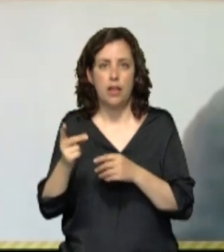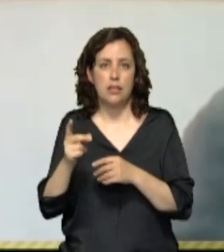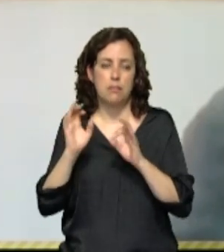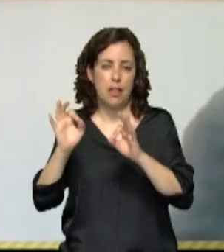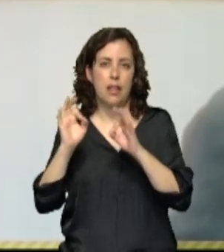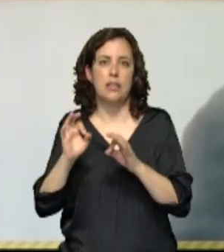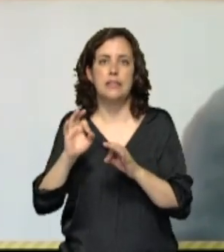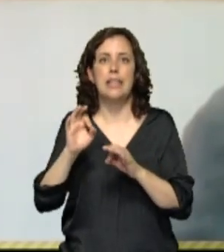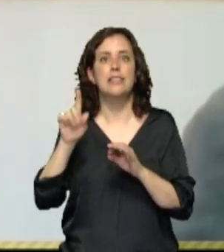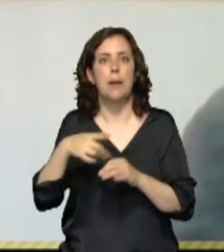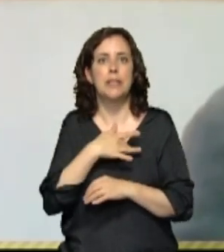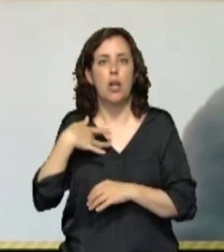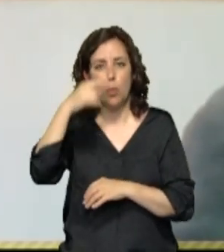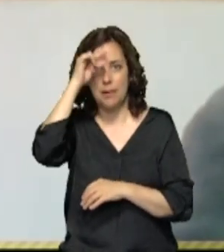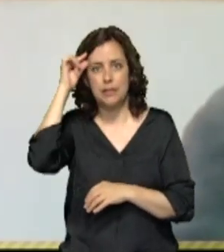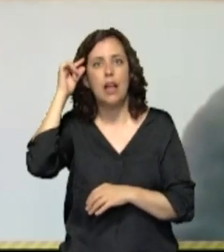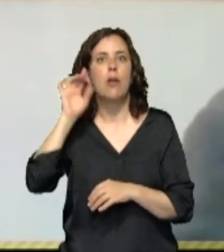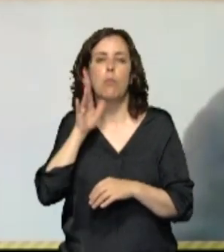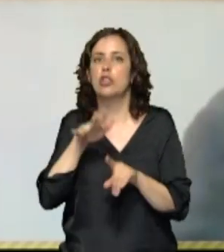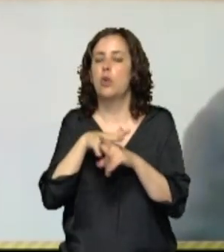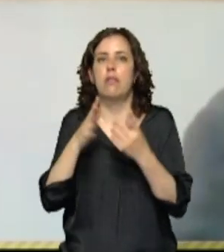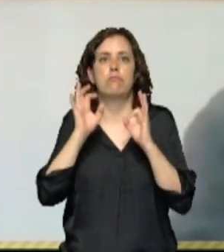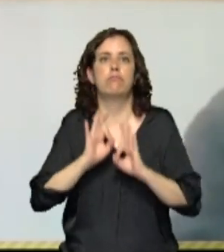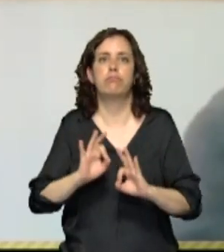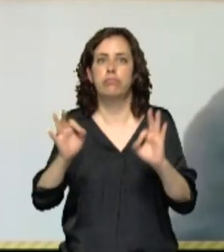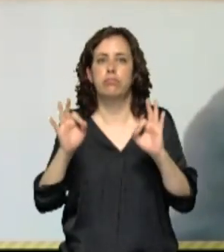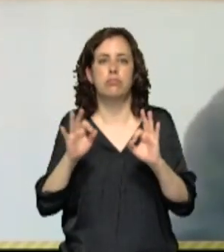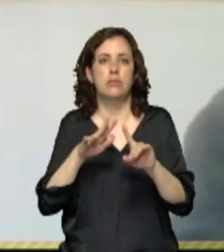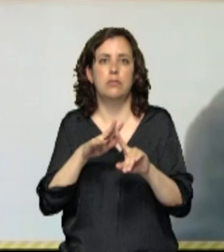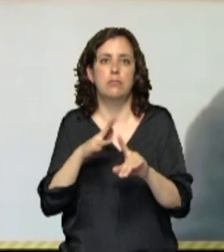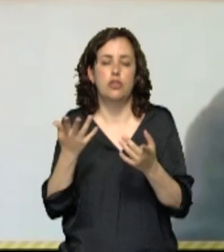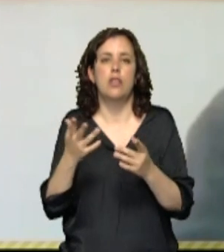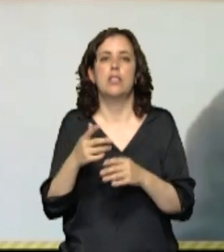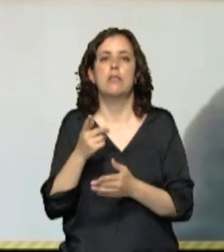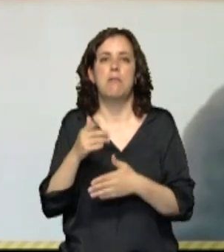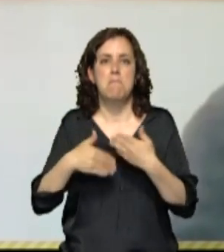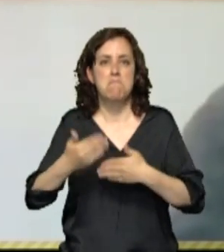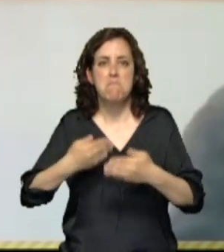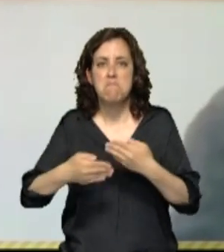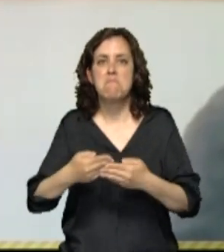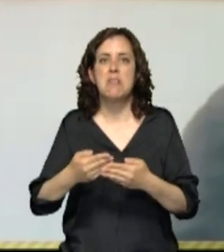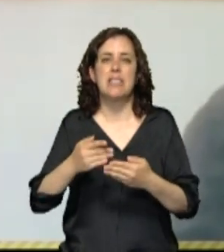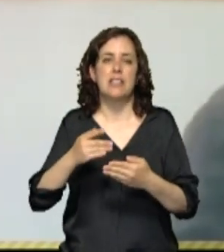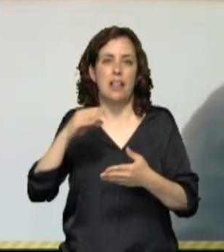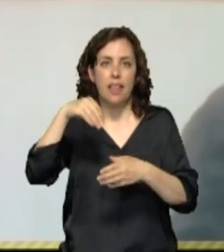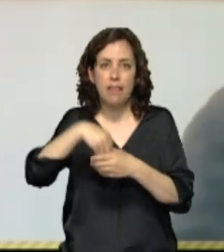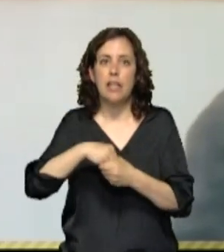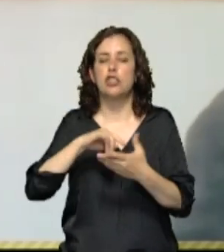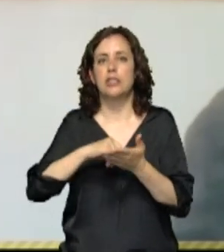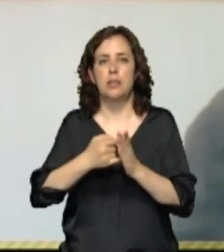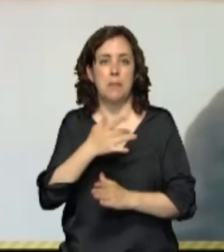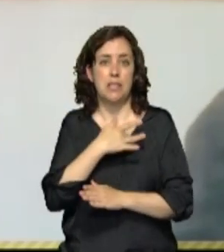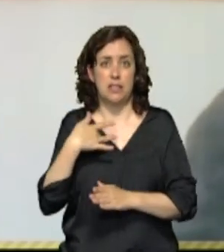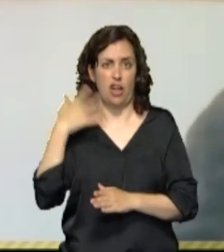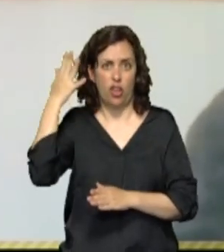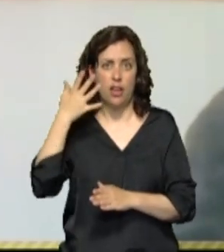añadido de ser una situación excepcional, en la que se puso en marcha, había un gran foral, el sistema sanitario internado de Navarra, para hacer